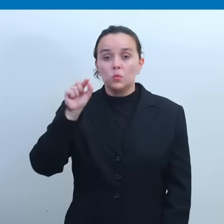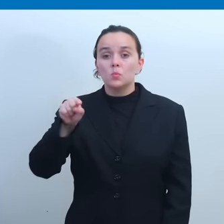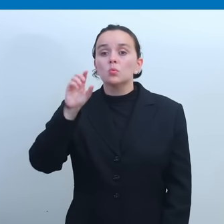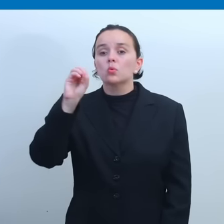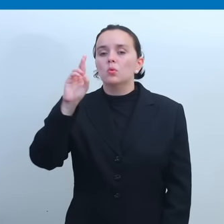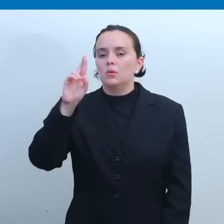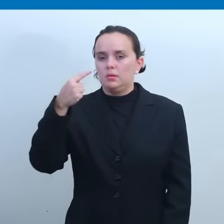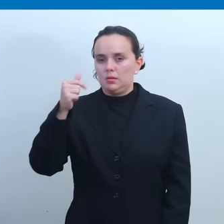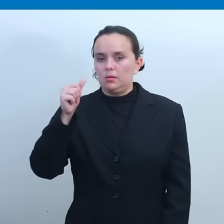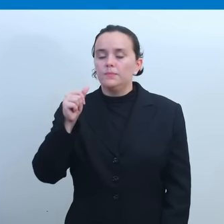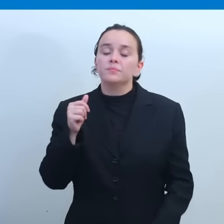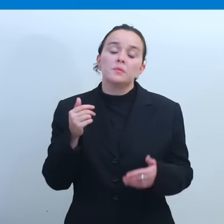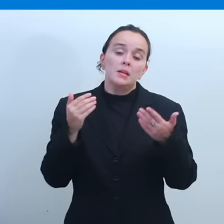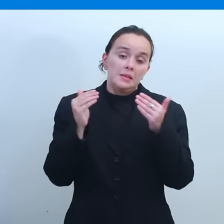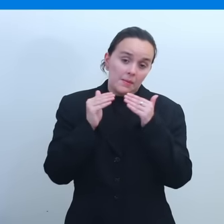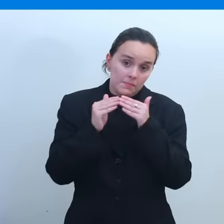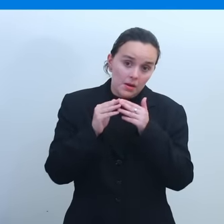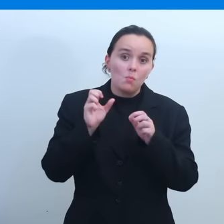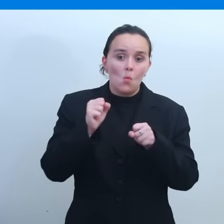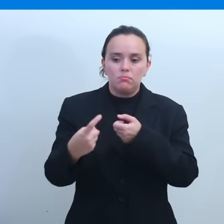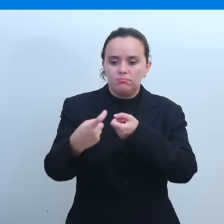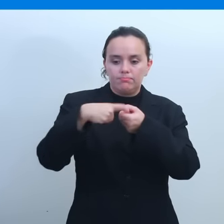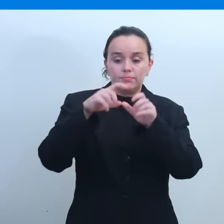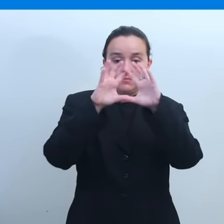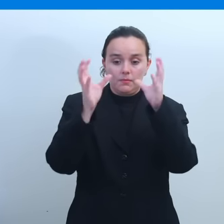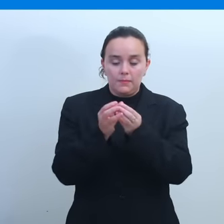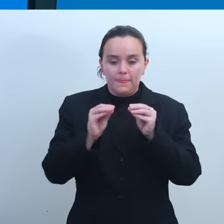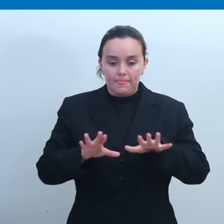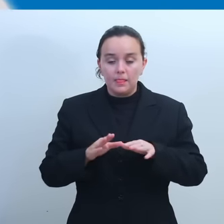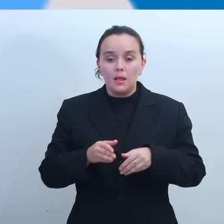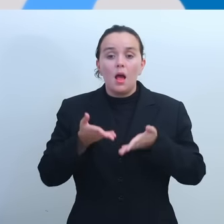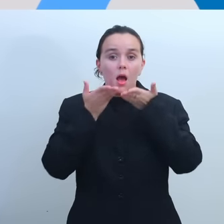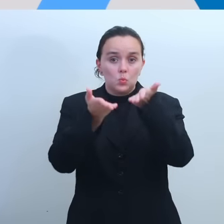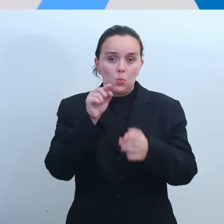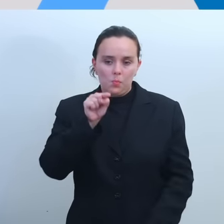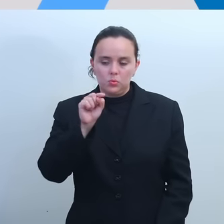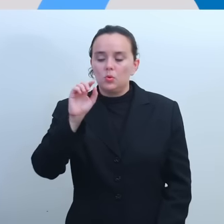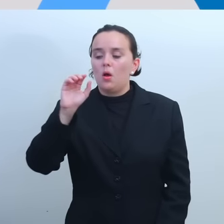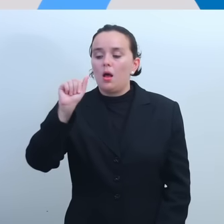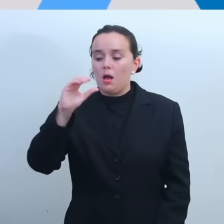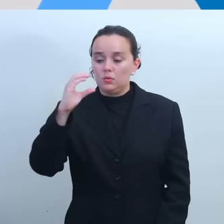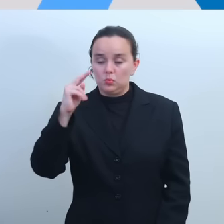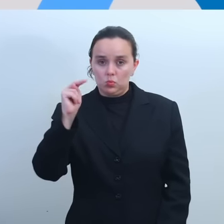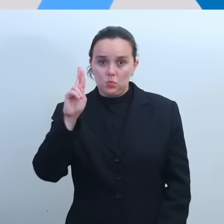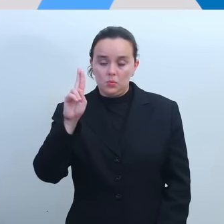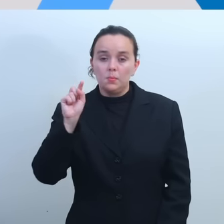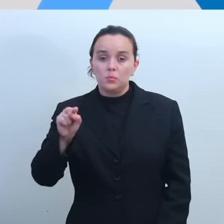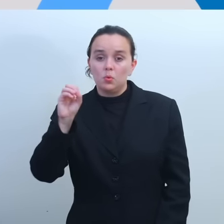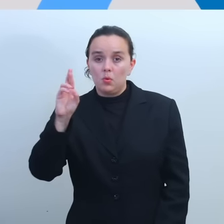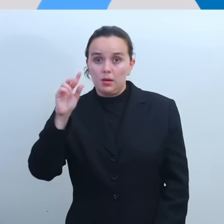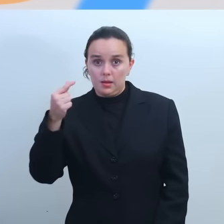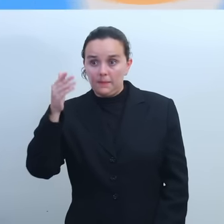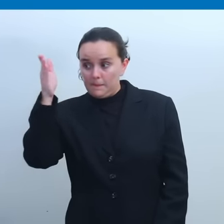.org y además visitando nuestro sitio web, ayuda.acnur.org, pleca El